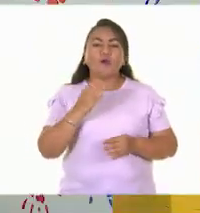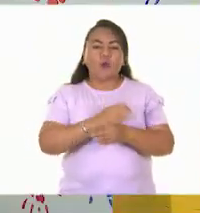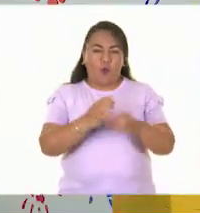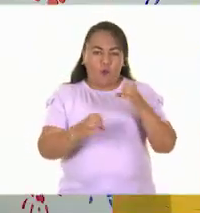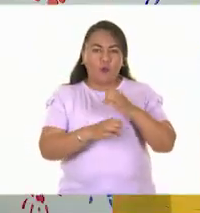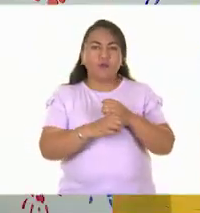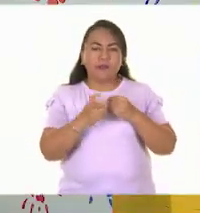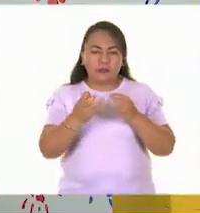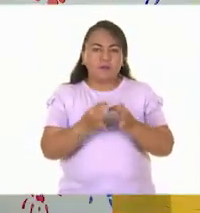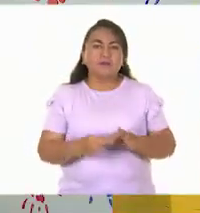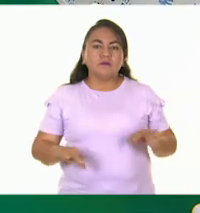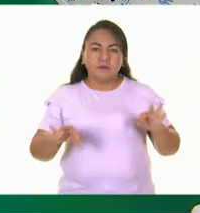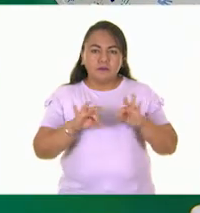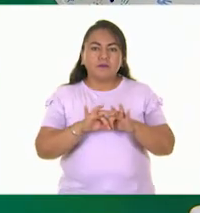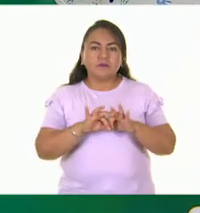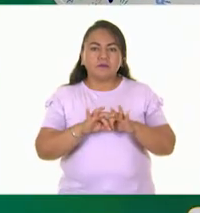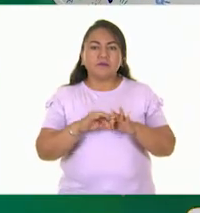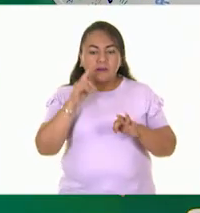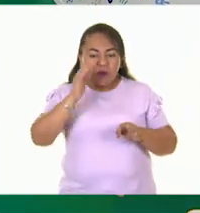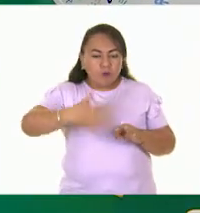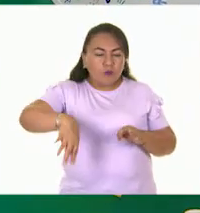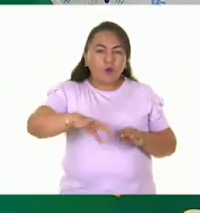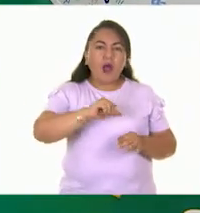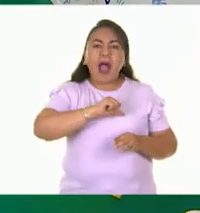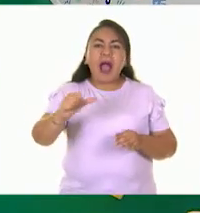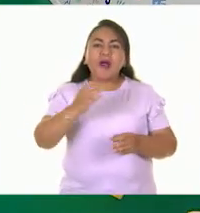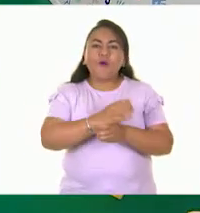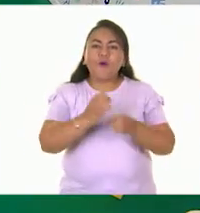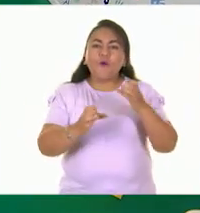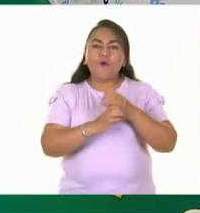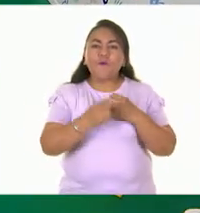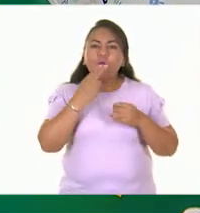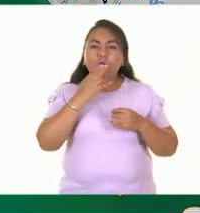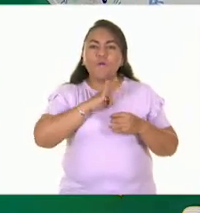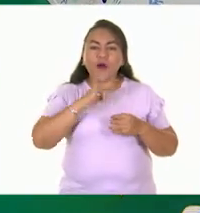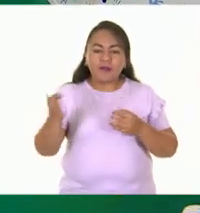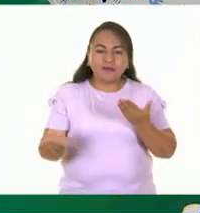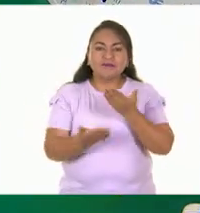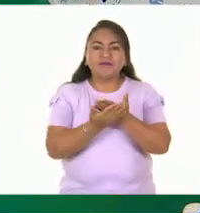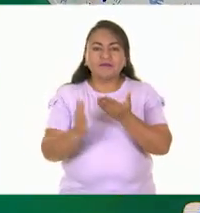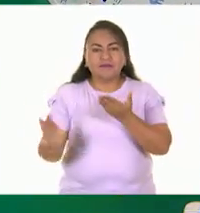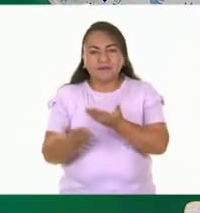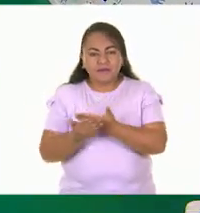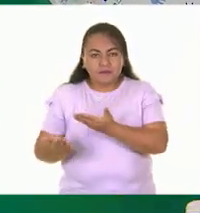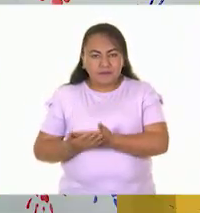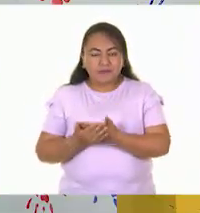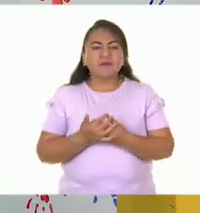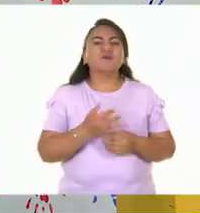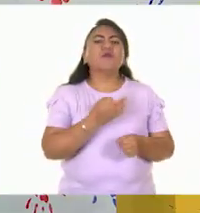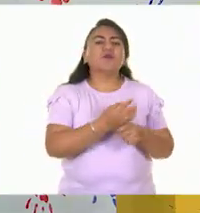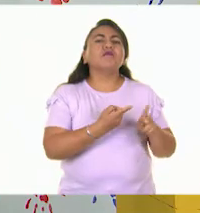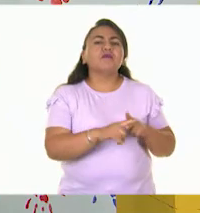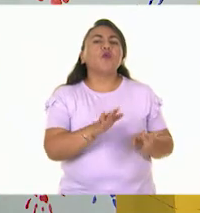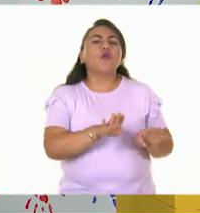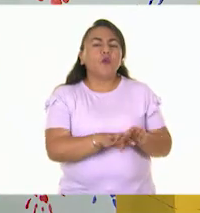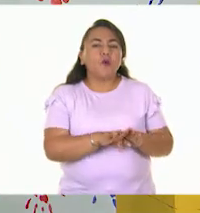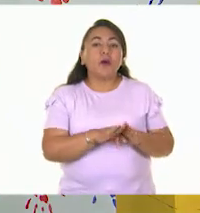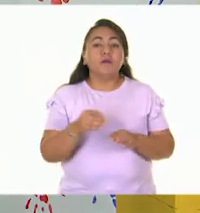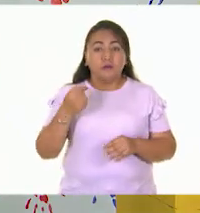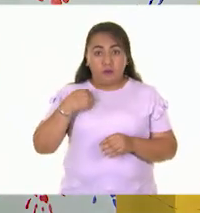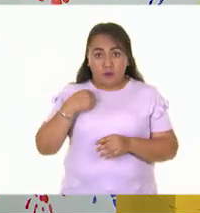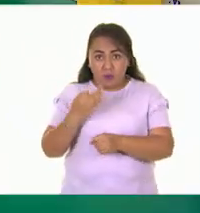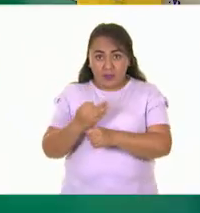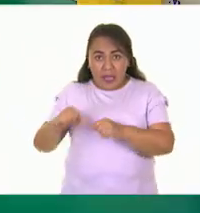exactamente. Eso es muy importante, empezar a encontrar algunos objetos que podamos utilizar. ¿Y cómo vamos a comenzar? ver. Bueno, pues para